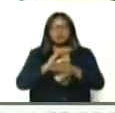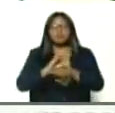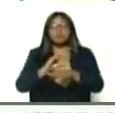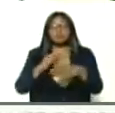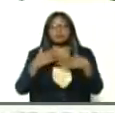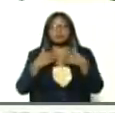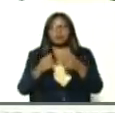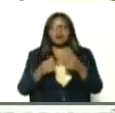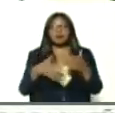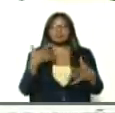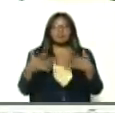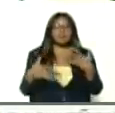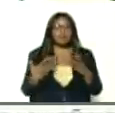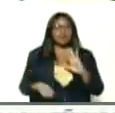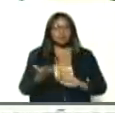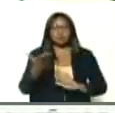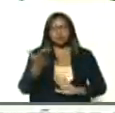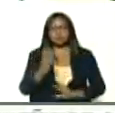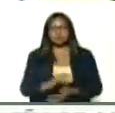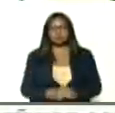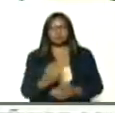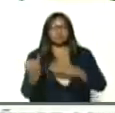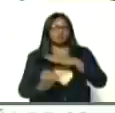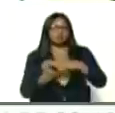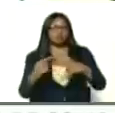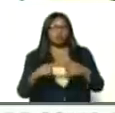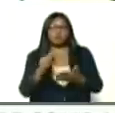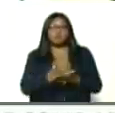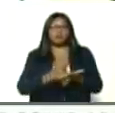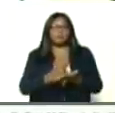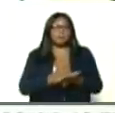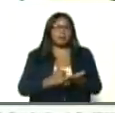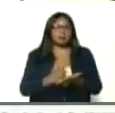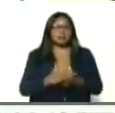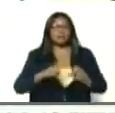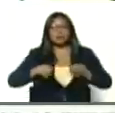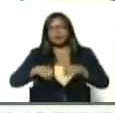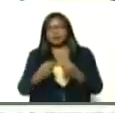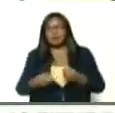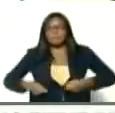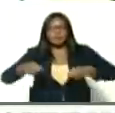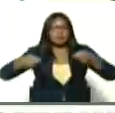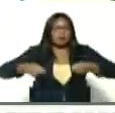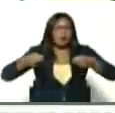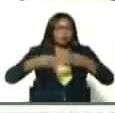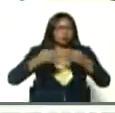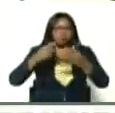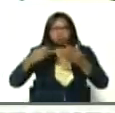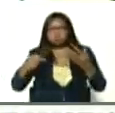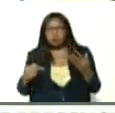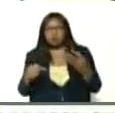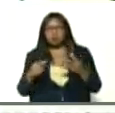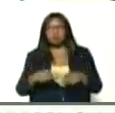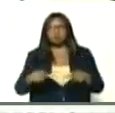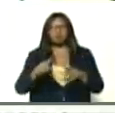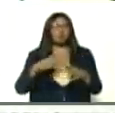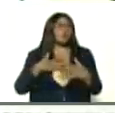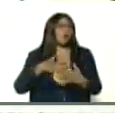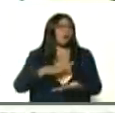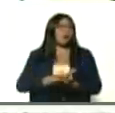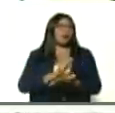actividades esenciales, instituciones, farmacias, panaderías, mercados, supermercados, todo eso se relajó,